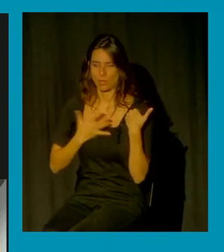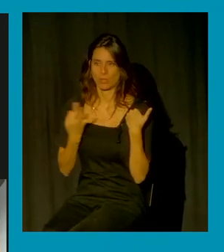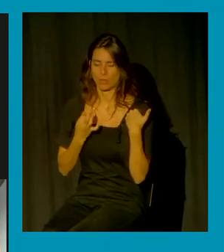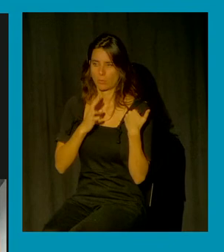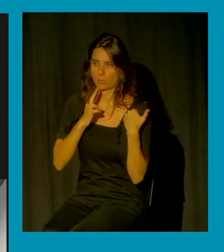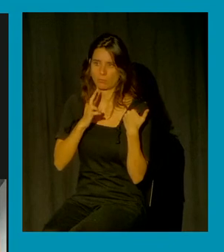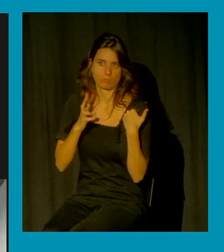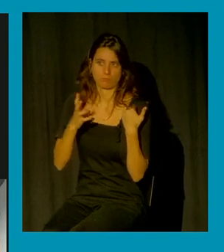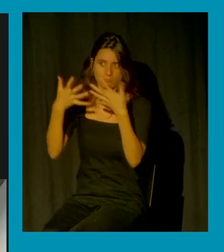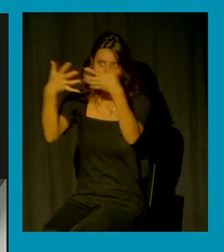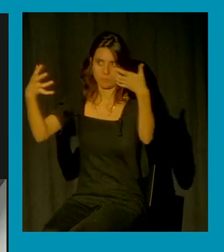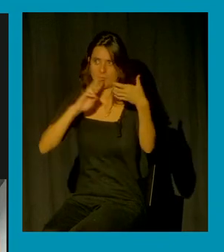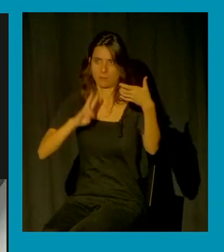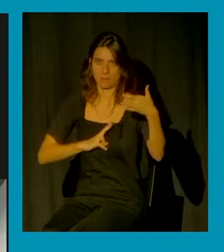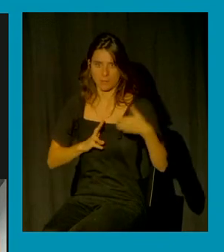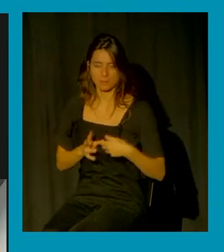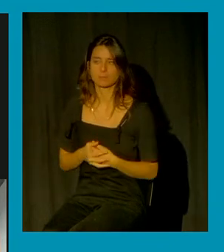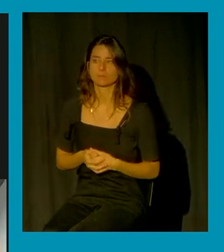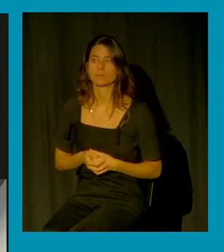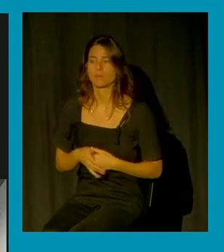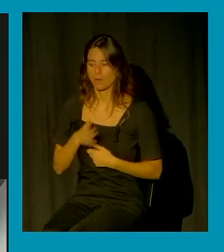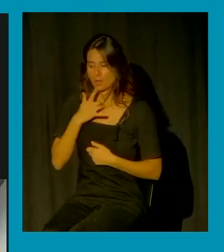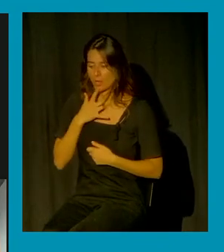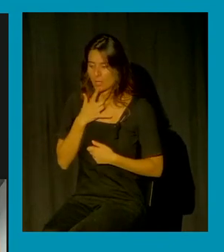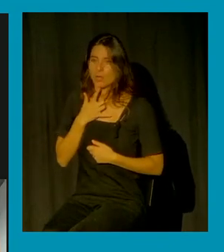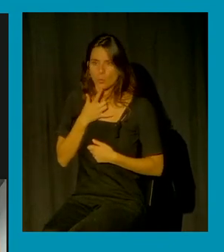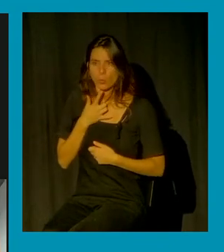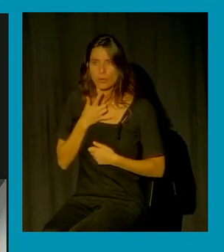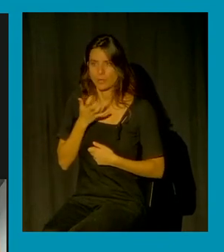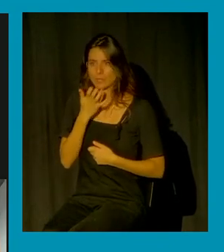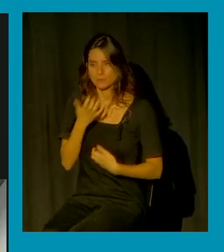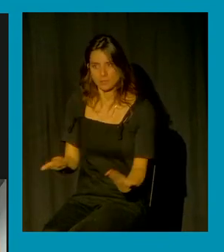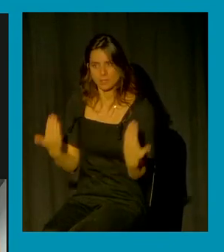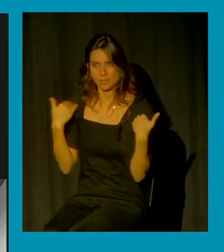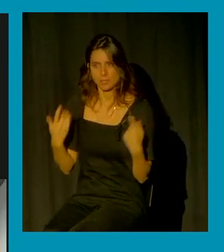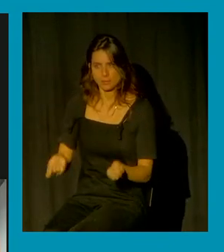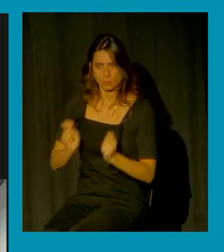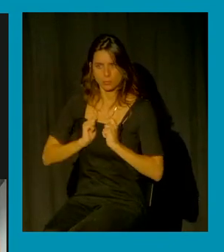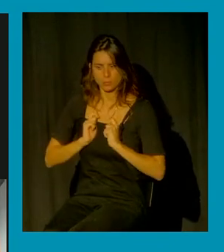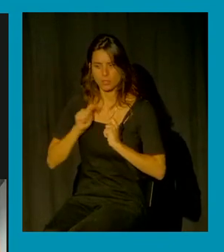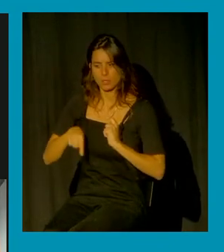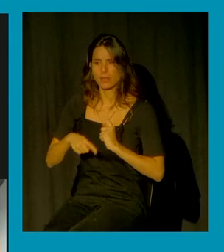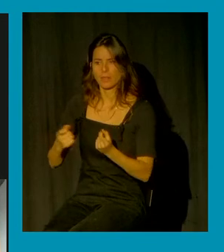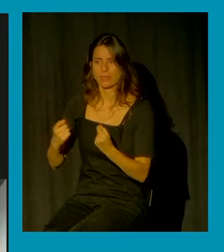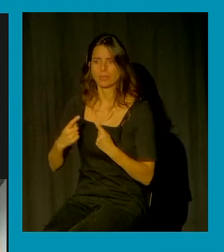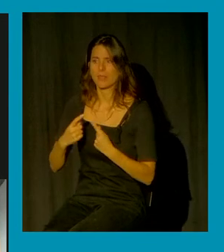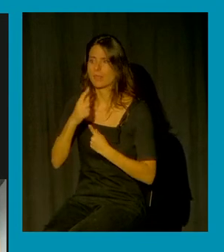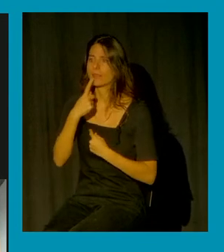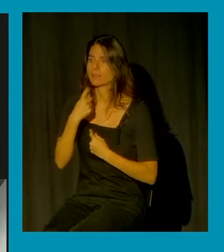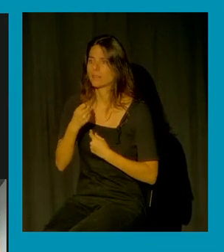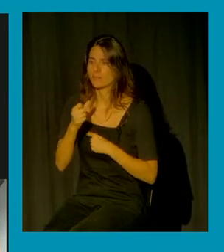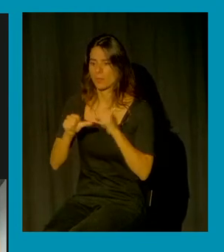dificulta un proceso de reparación después de una agresión sexual ¿no?